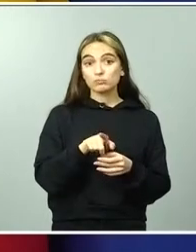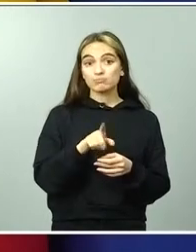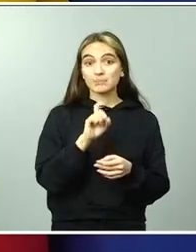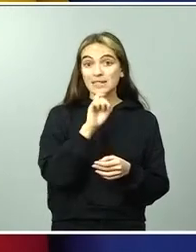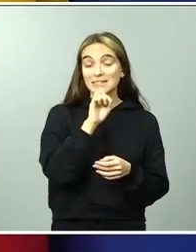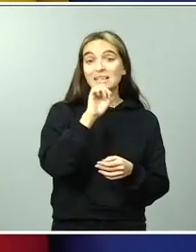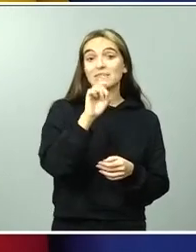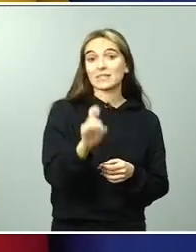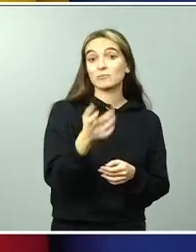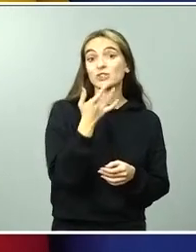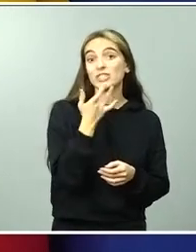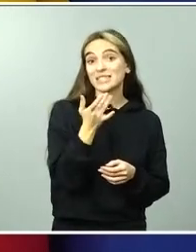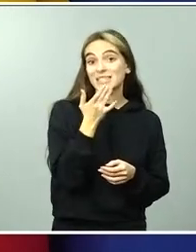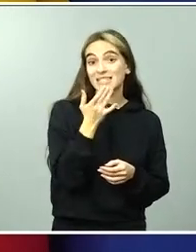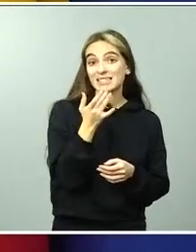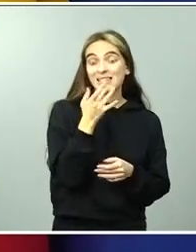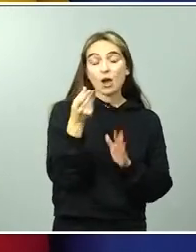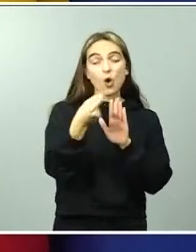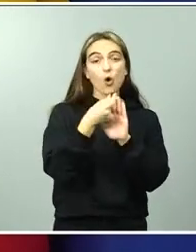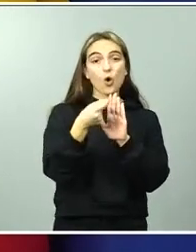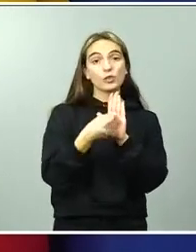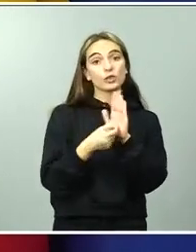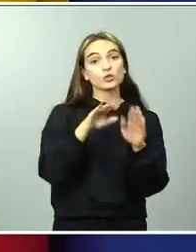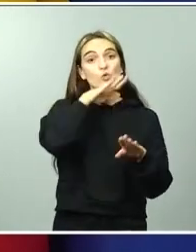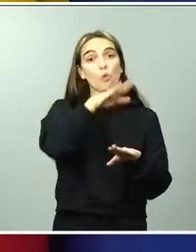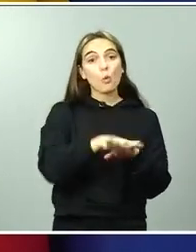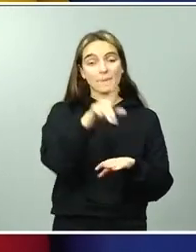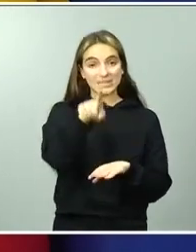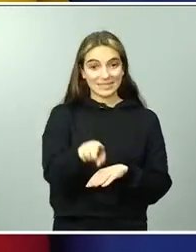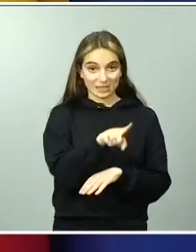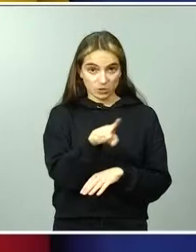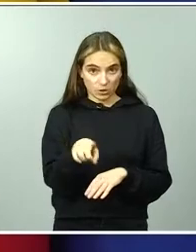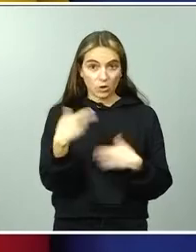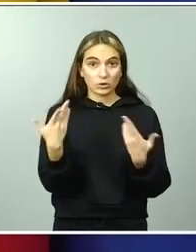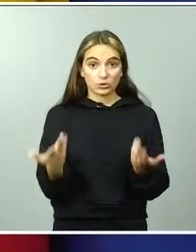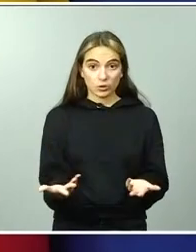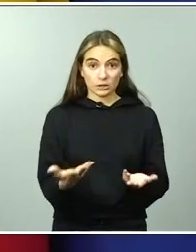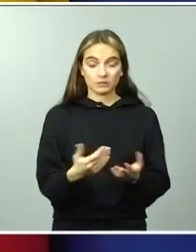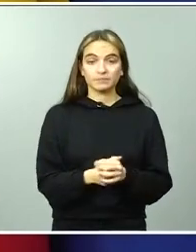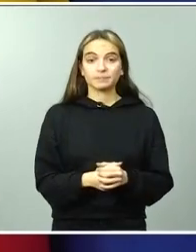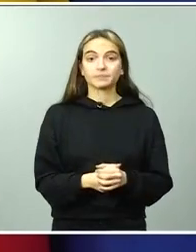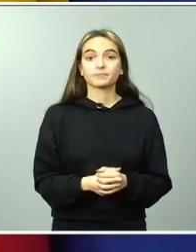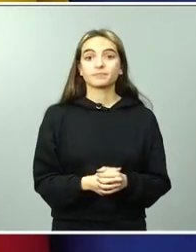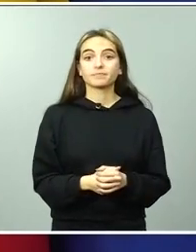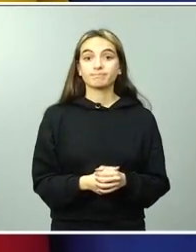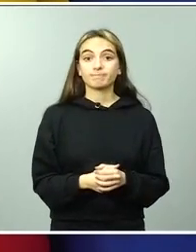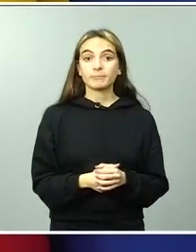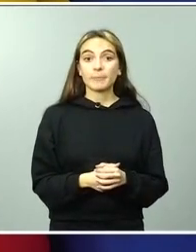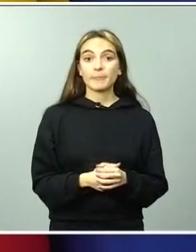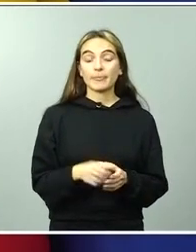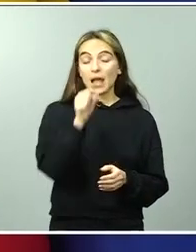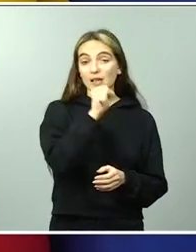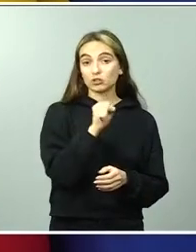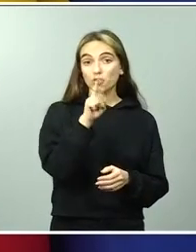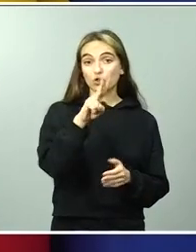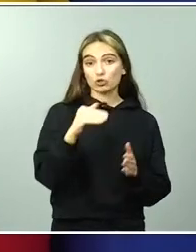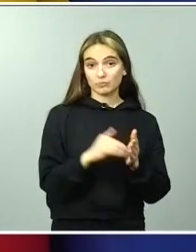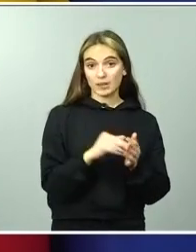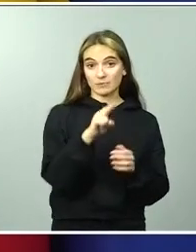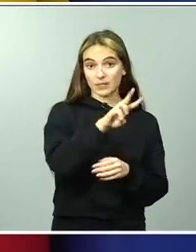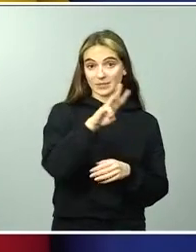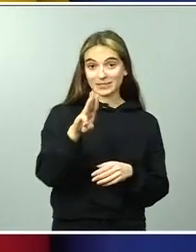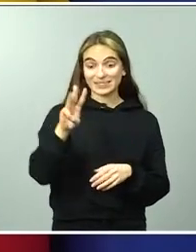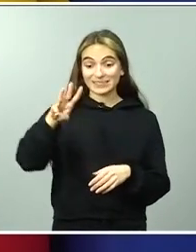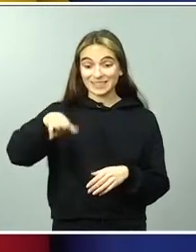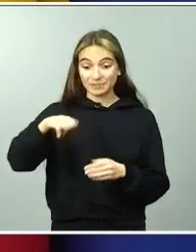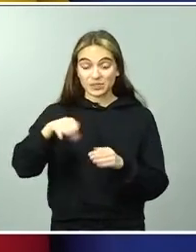cumplen o no las condiciones y para que, durante el último trimestre del año 2023, empiecen, por tanto, a percibir